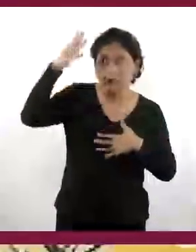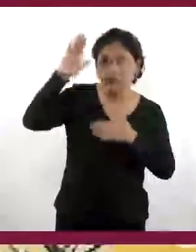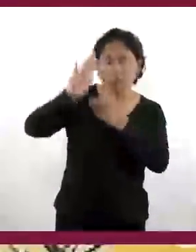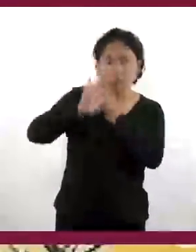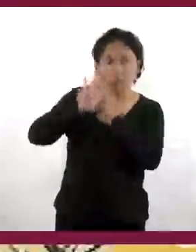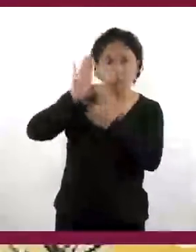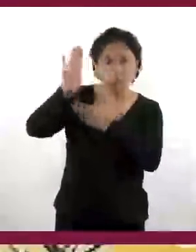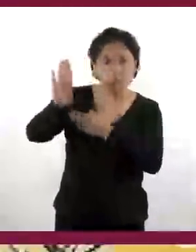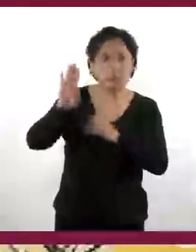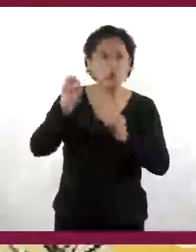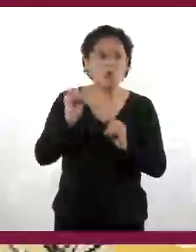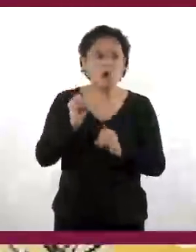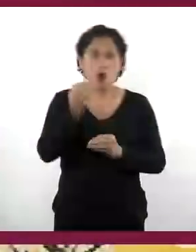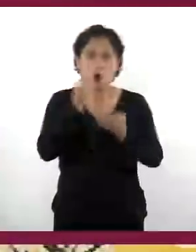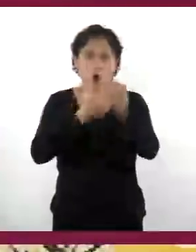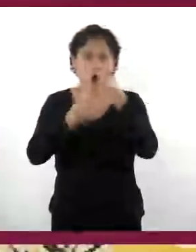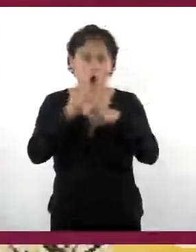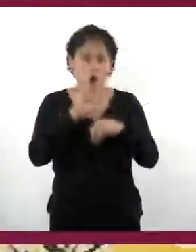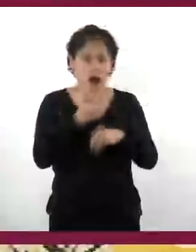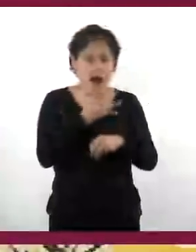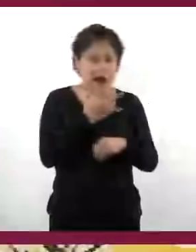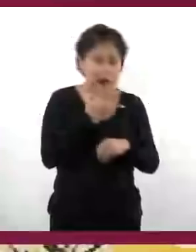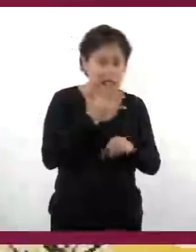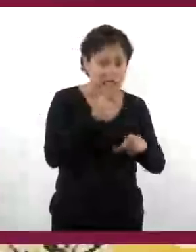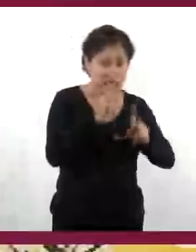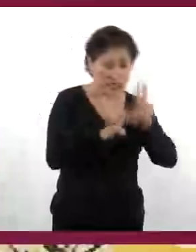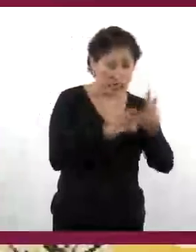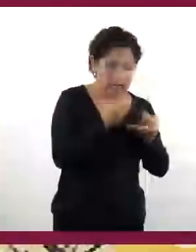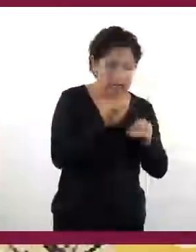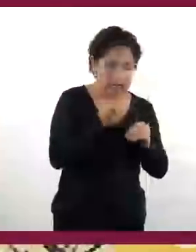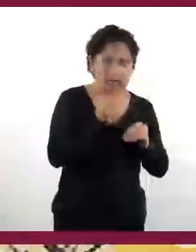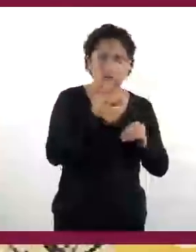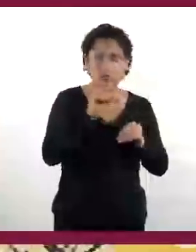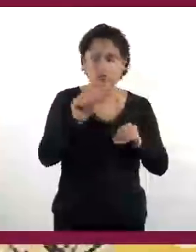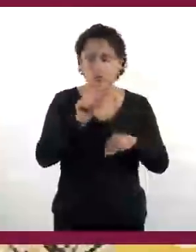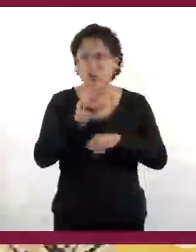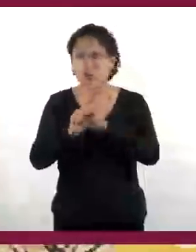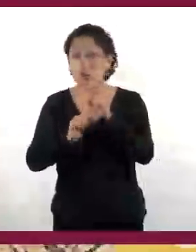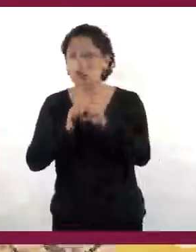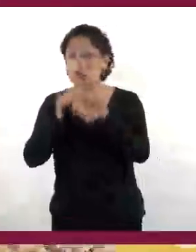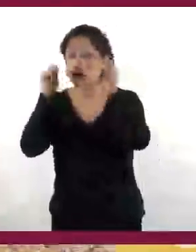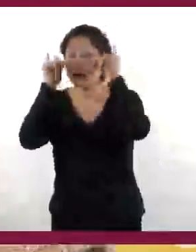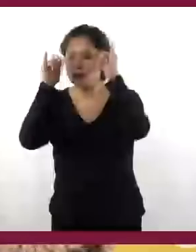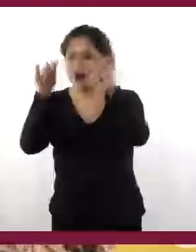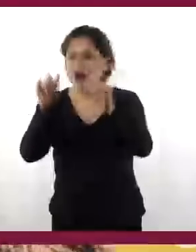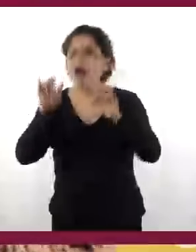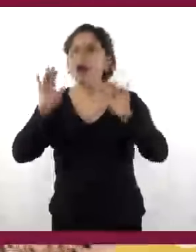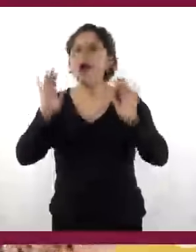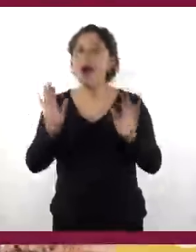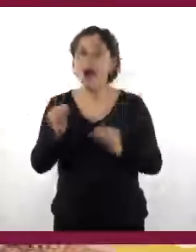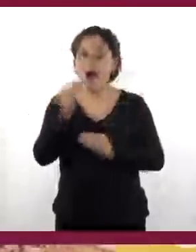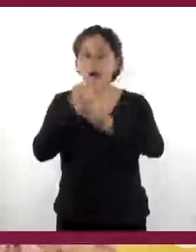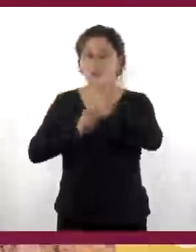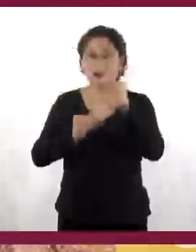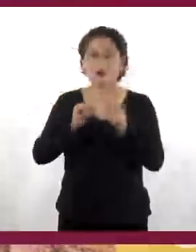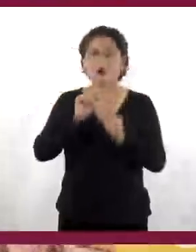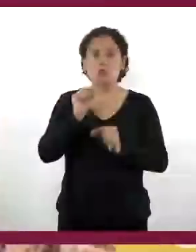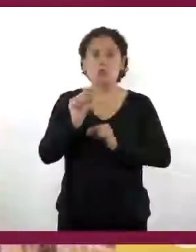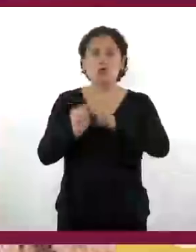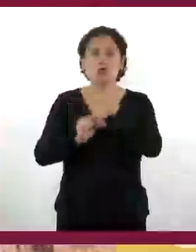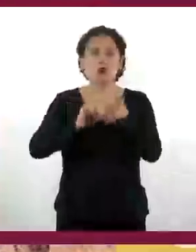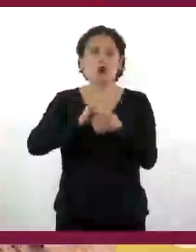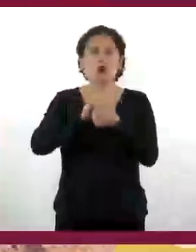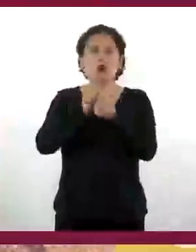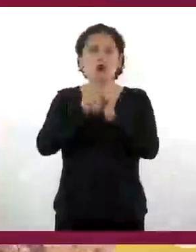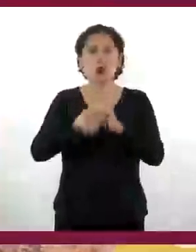el consumir carne de res en vez de lagartija. Todo esto va a modificar su patrón de vida. En muchos casos se incorpora a la misión porque